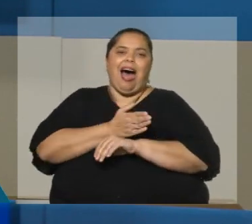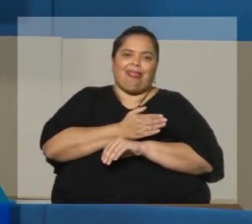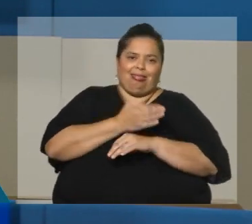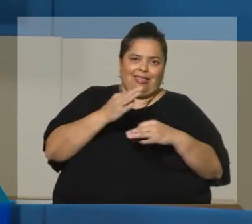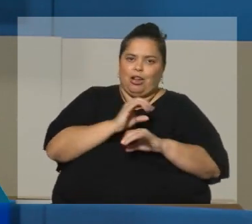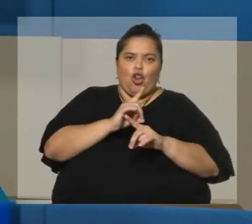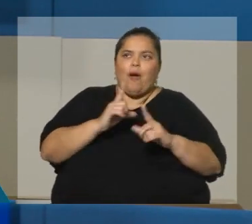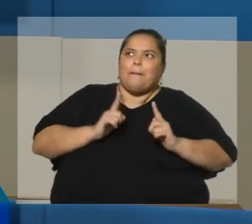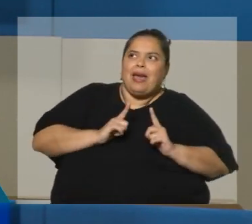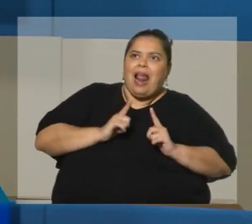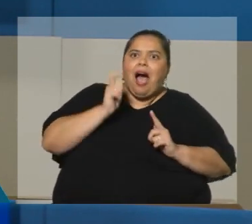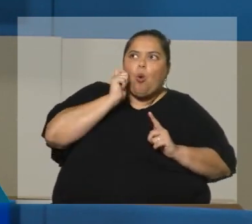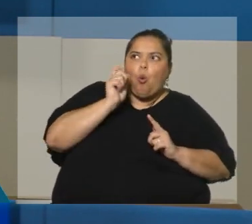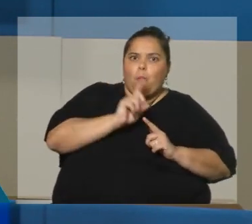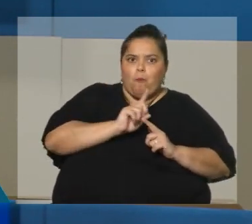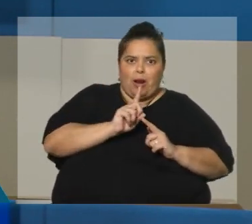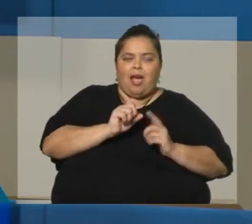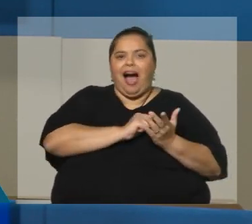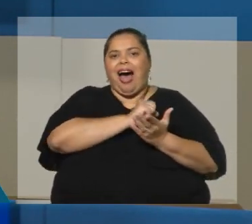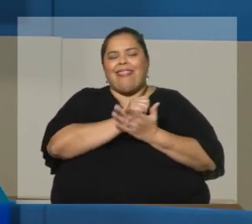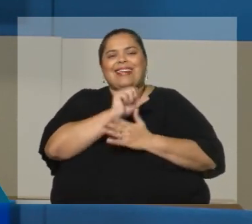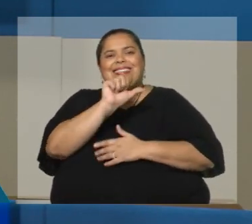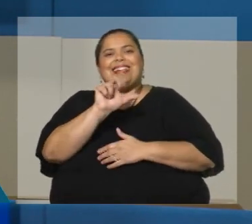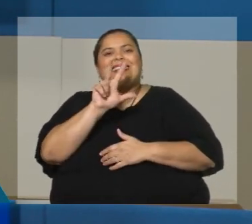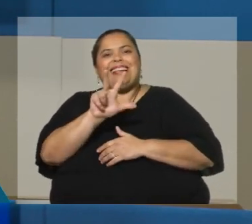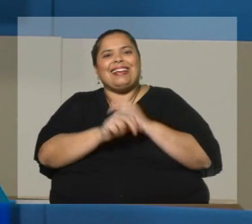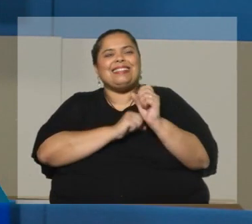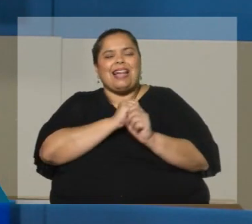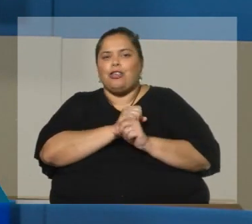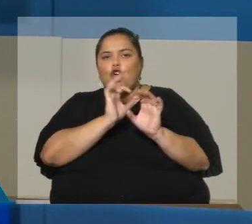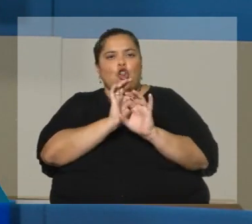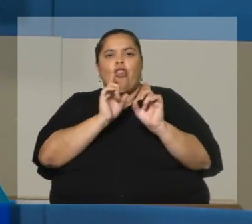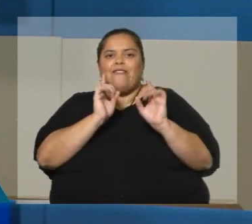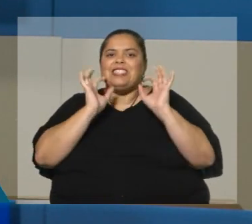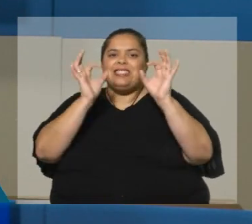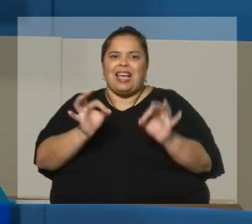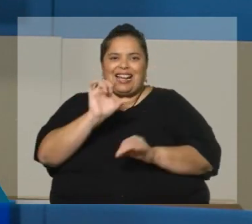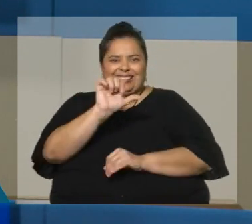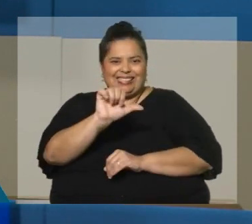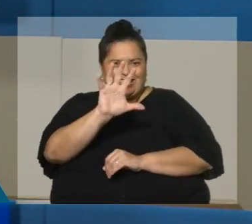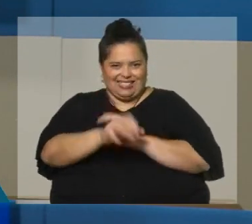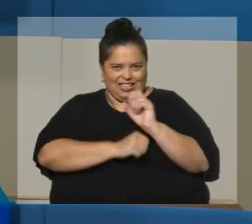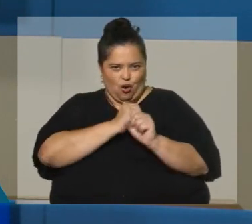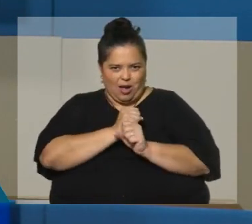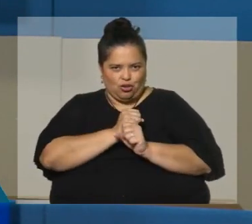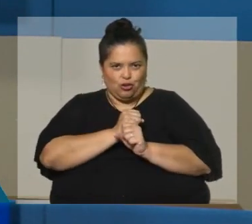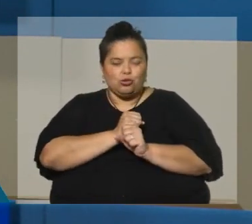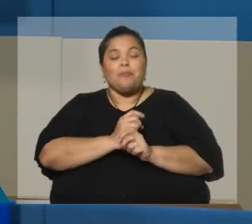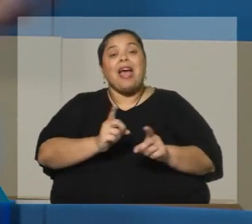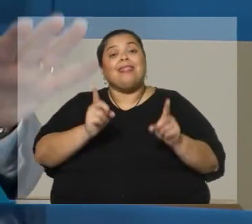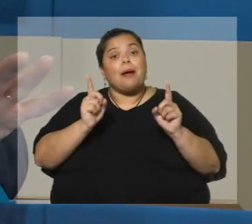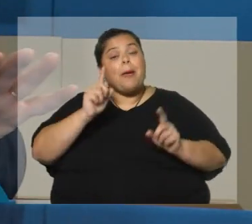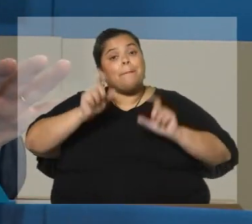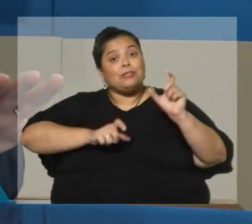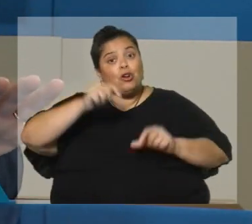después de una transición, hasta 63 años. No llegan a los 65. También, para quienes tengan hoy 30 años de